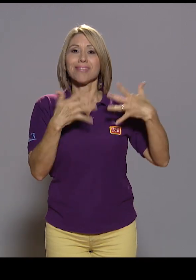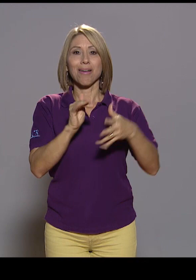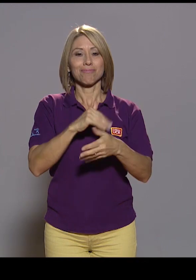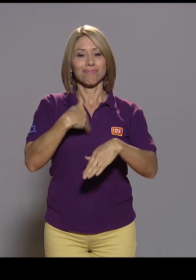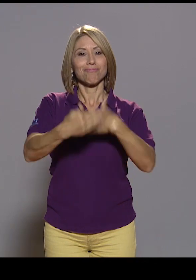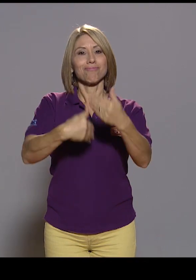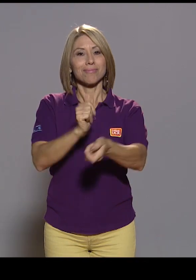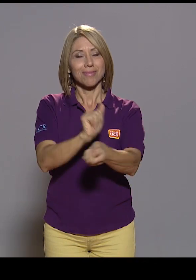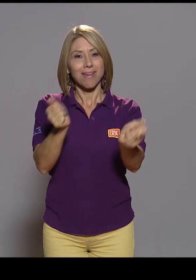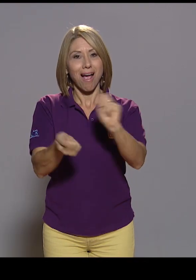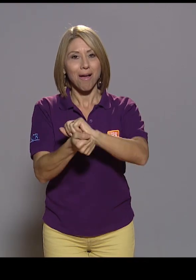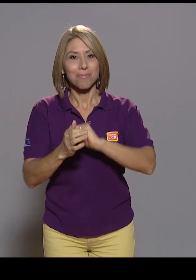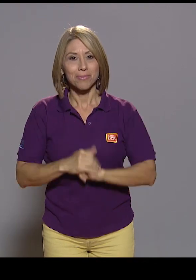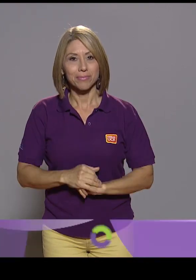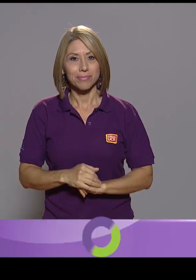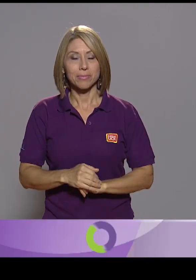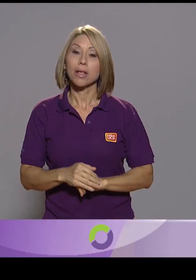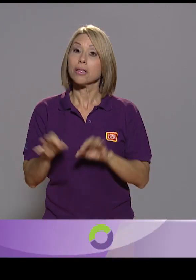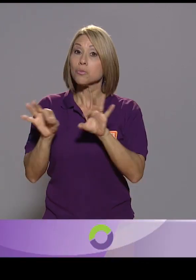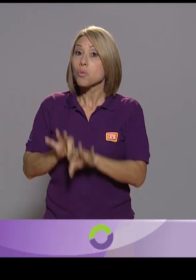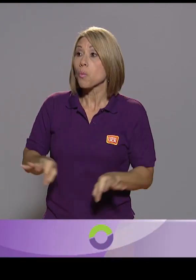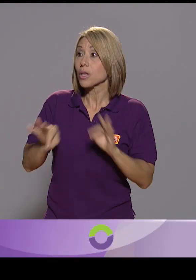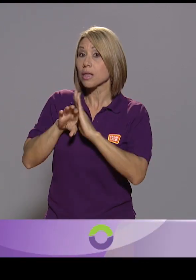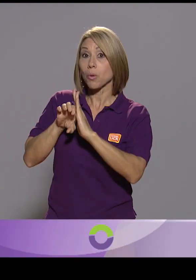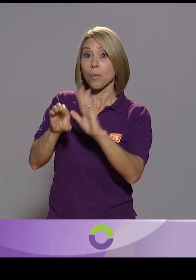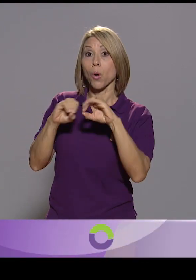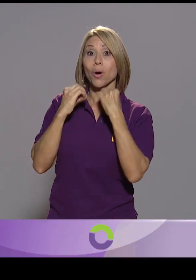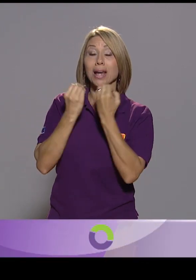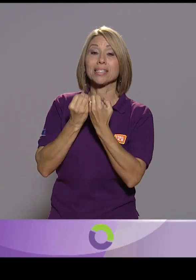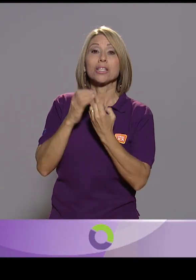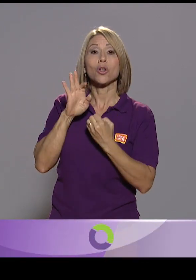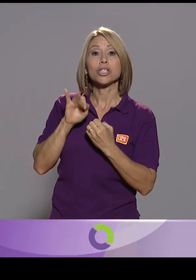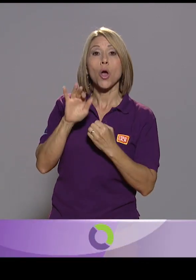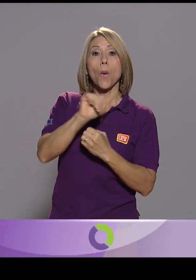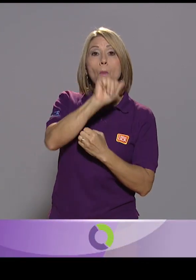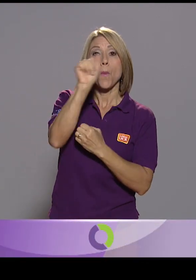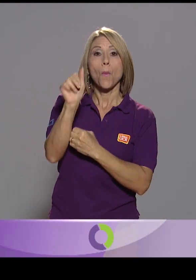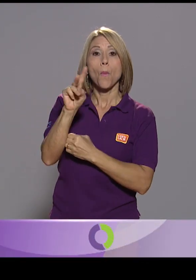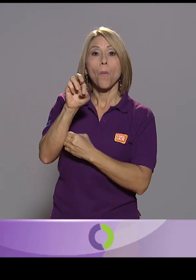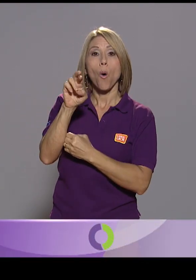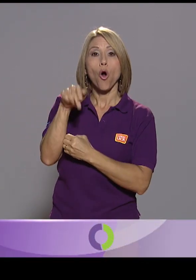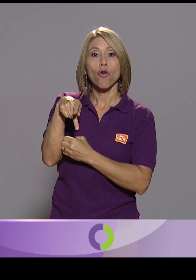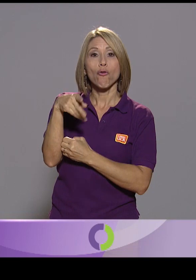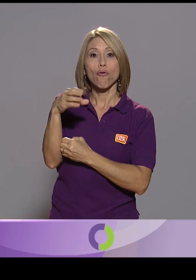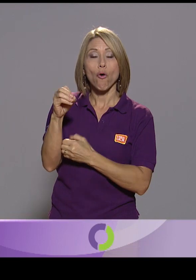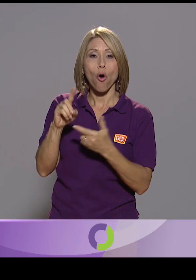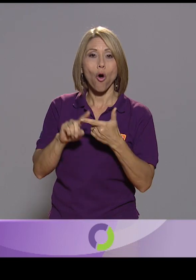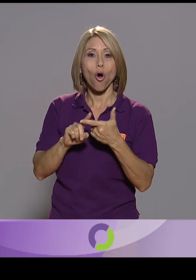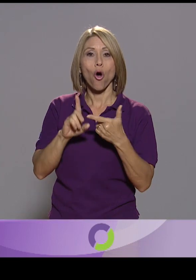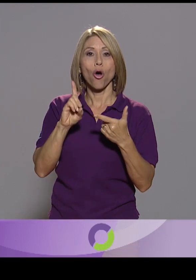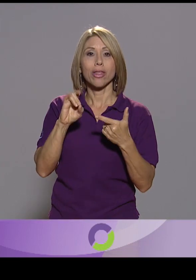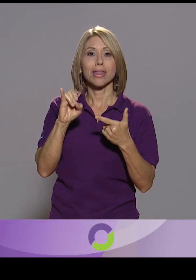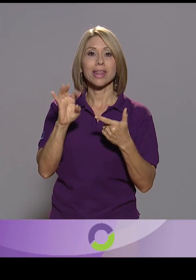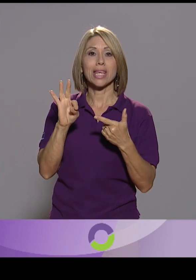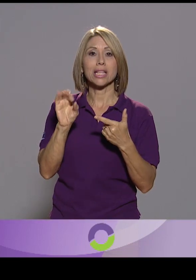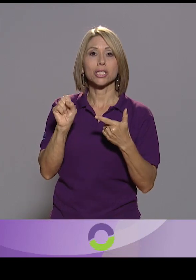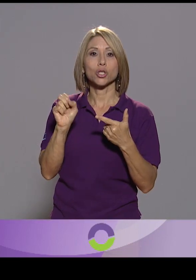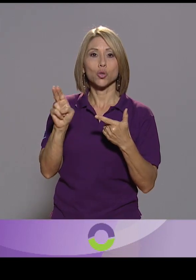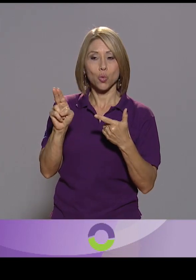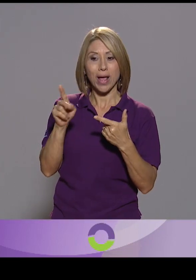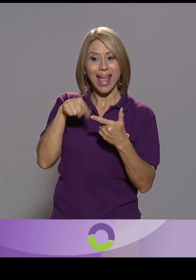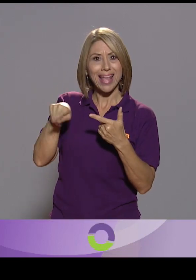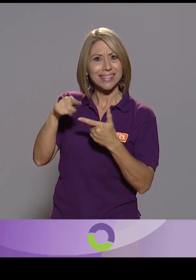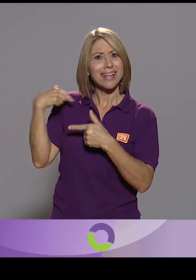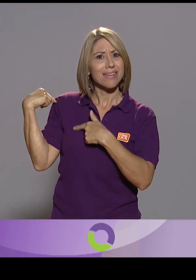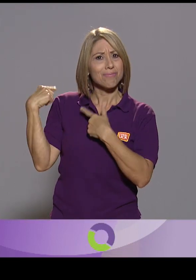también porque, bueno, como ustedes mencionaban, organizaciones como ITSU o como MORFO vienen trabajando en el modelo de vida independiente para personas